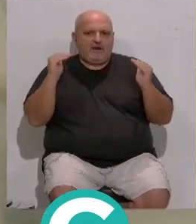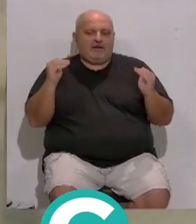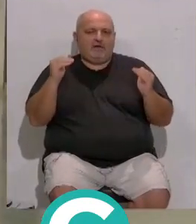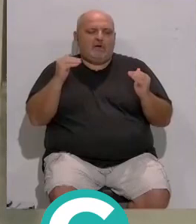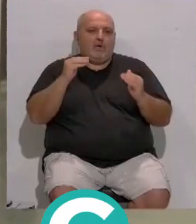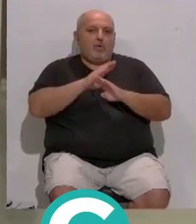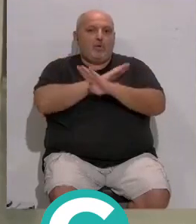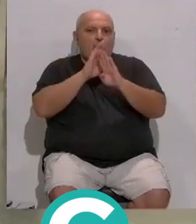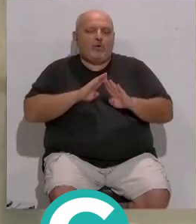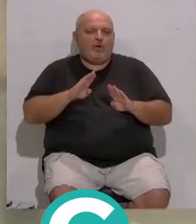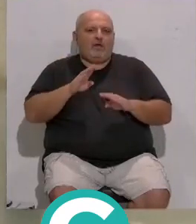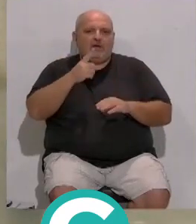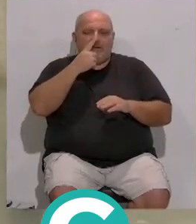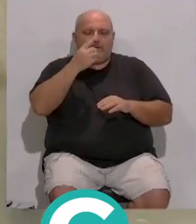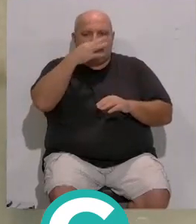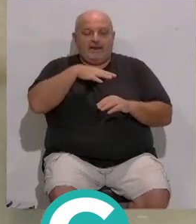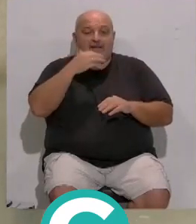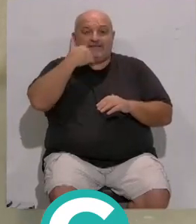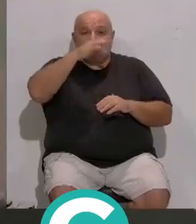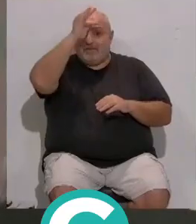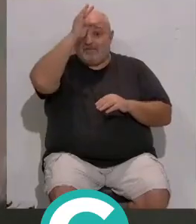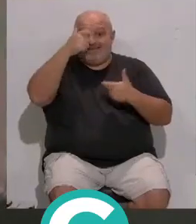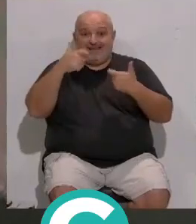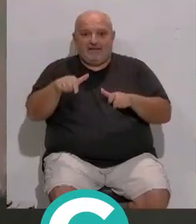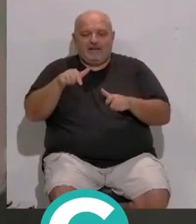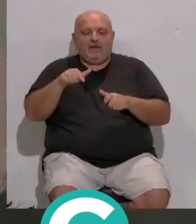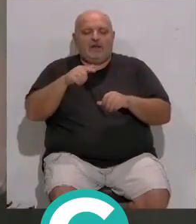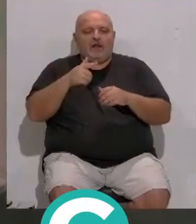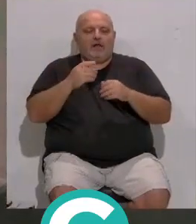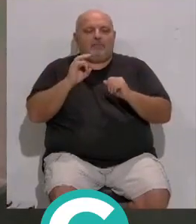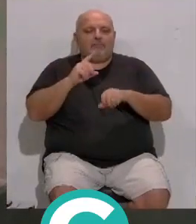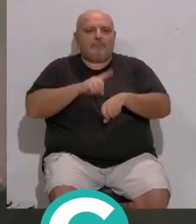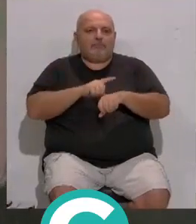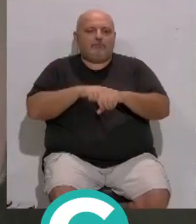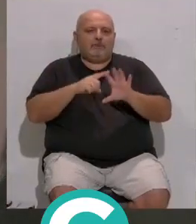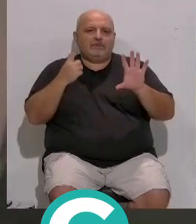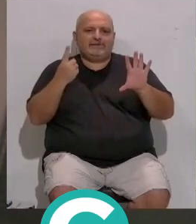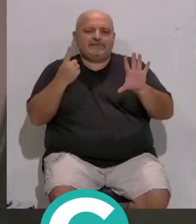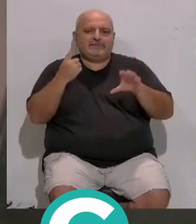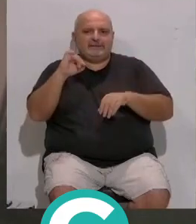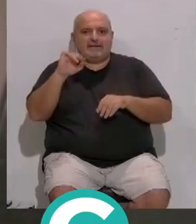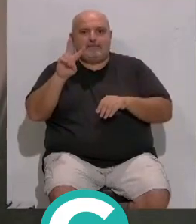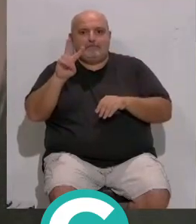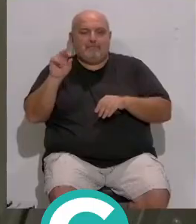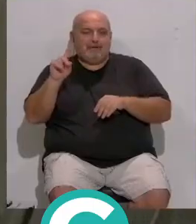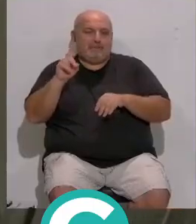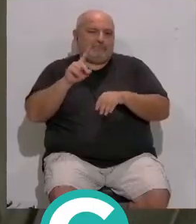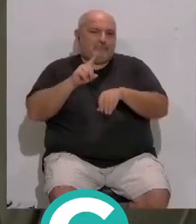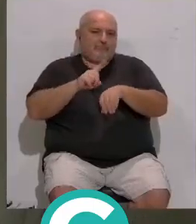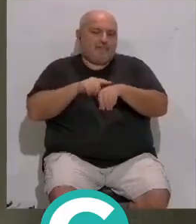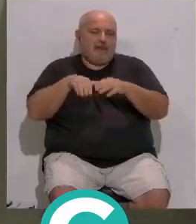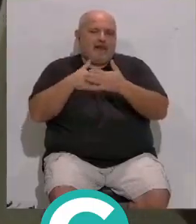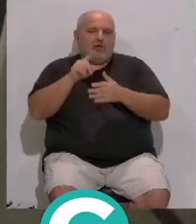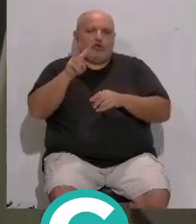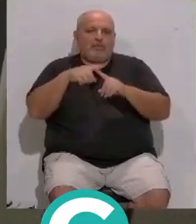...con una última parada en Pelagatos... ...mientras que los fines de semana... ...estará en funcionamiento... ...de 6 y 21 de la mañana... ...a